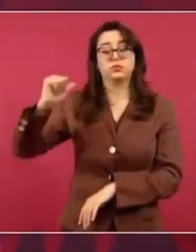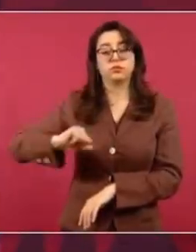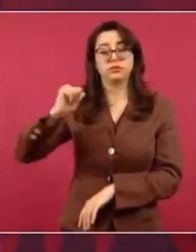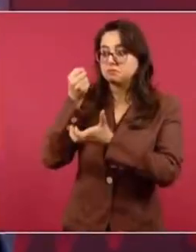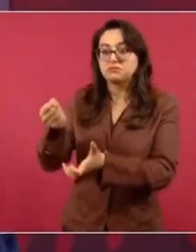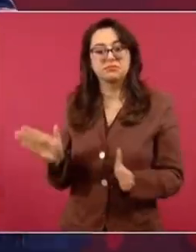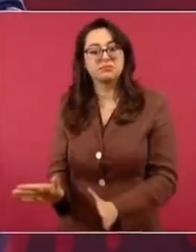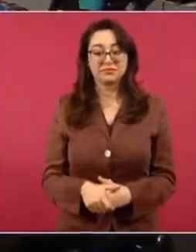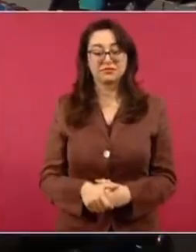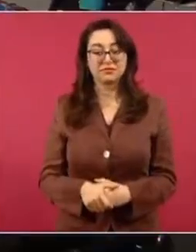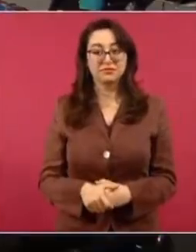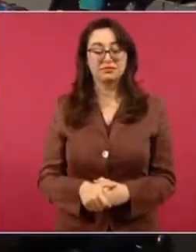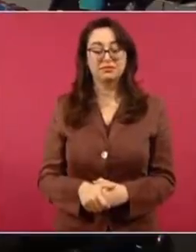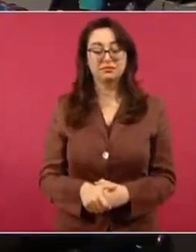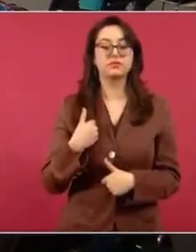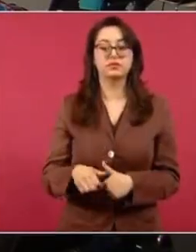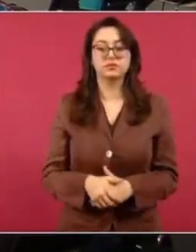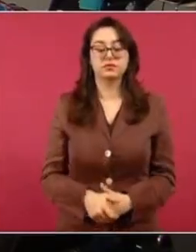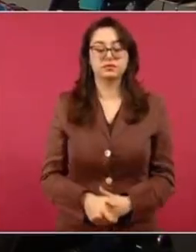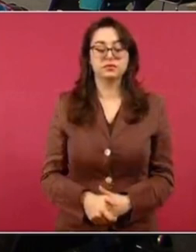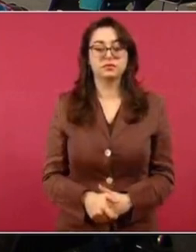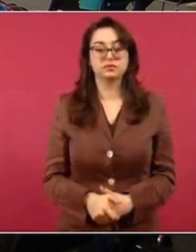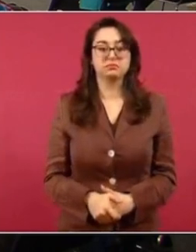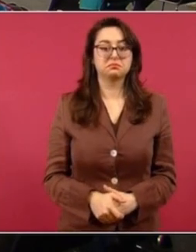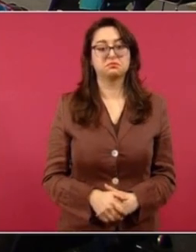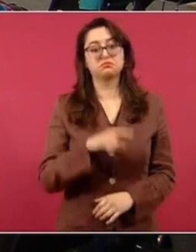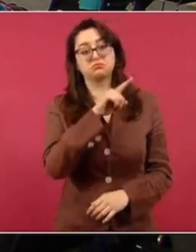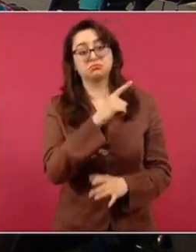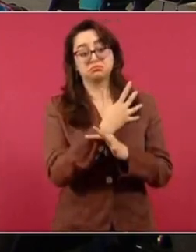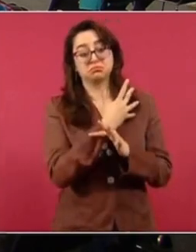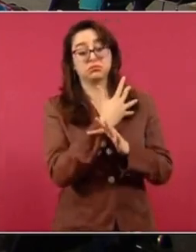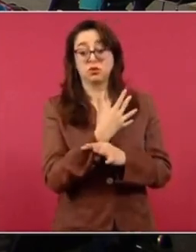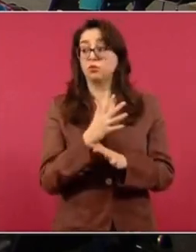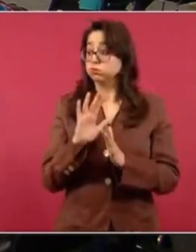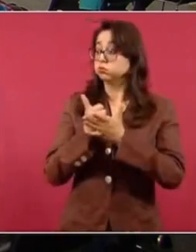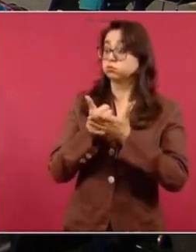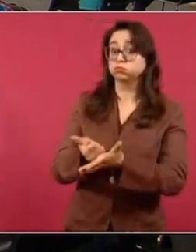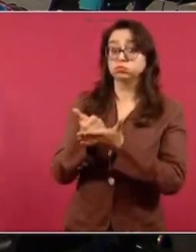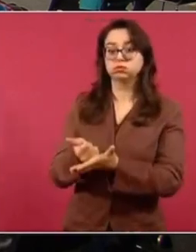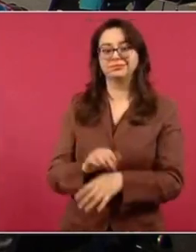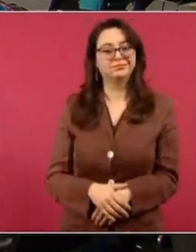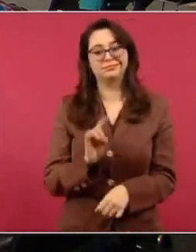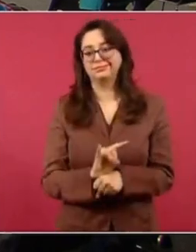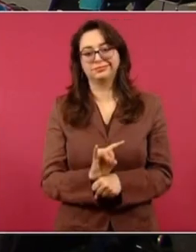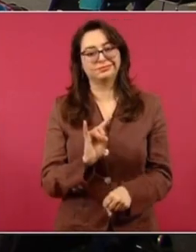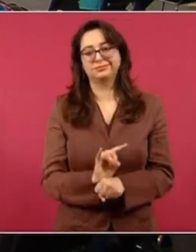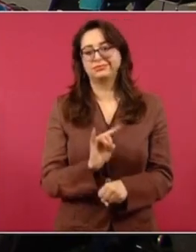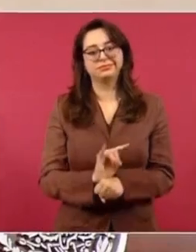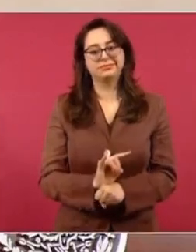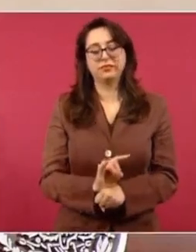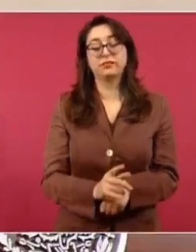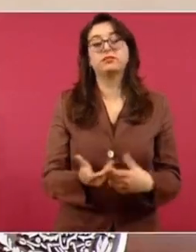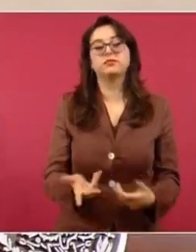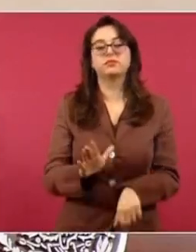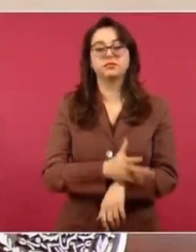cuando el presidente Kennedy, y simulan de que ayudan apoyando a organizaciones no gubernamentales,